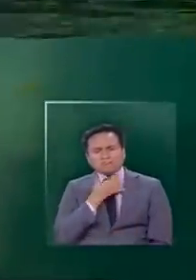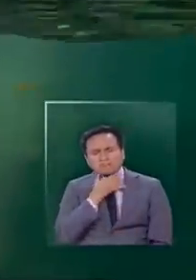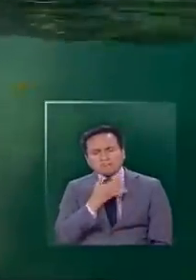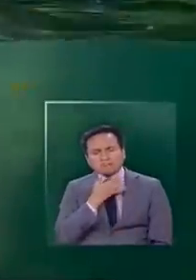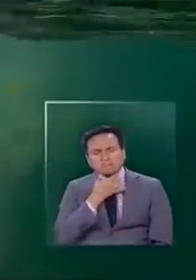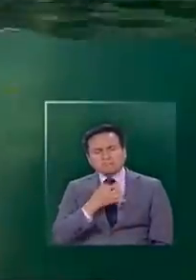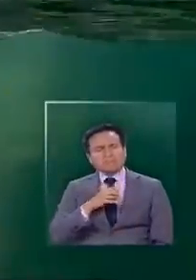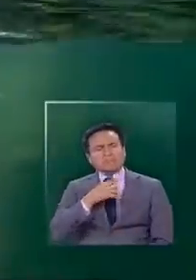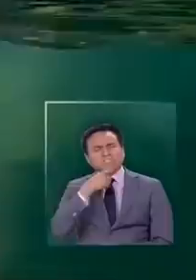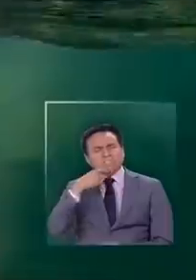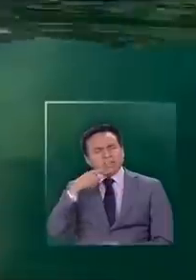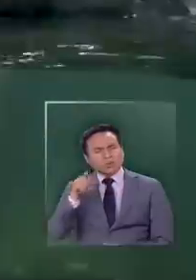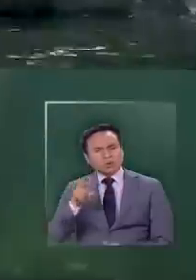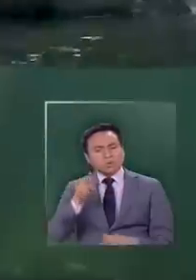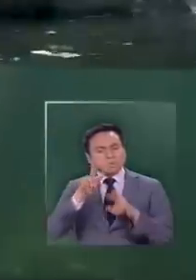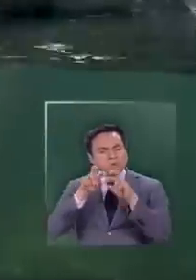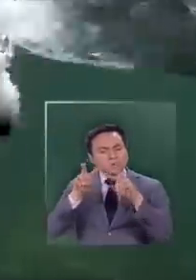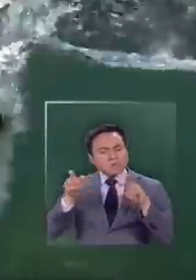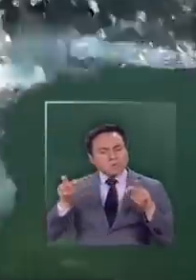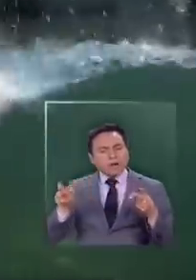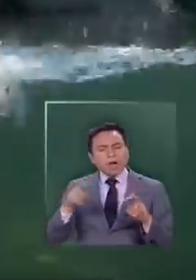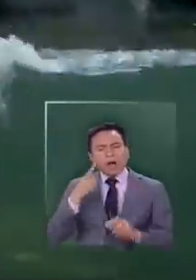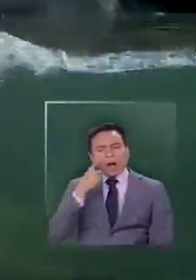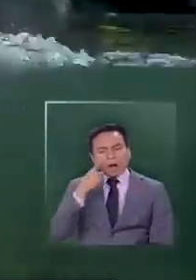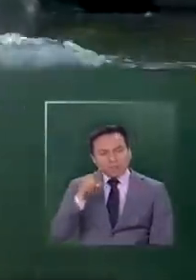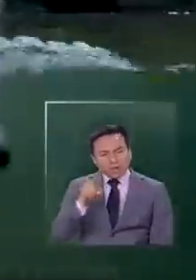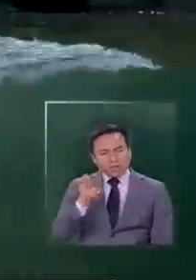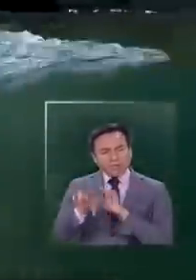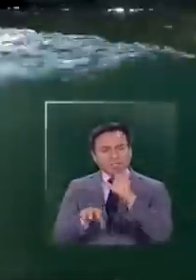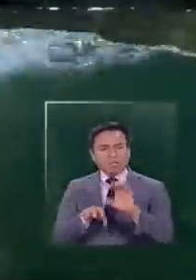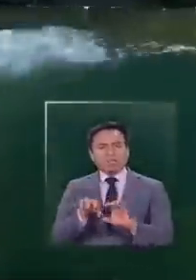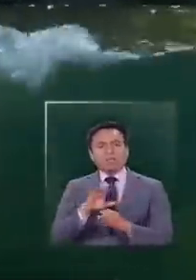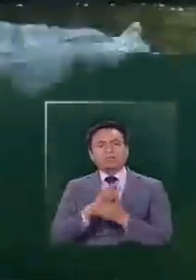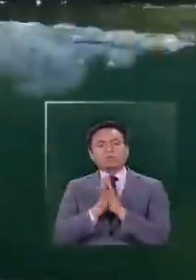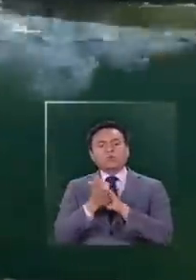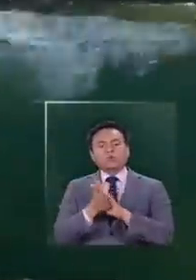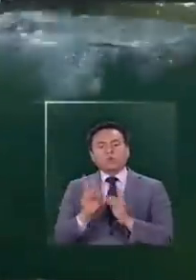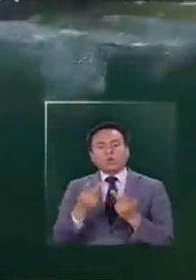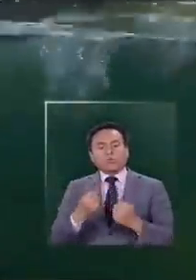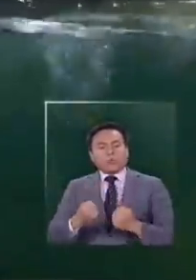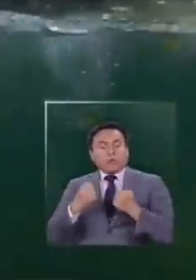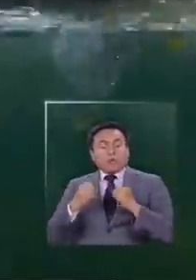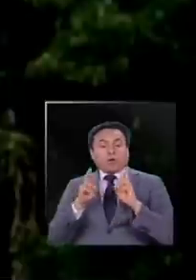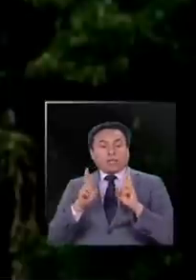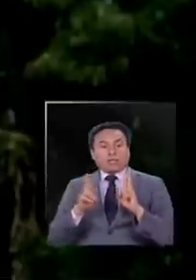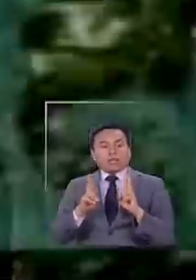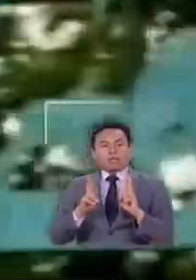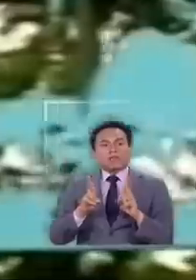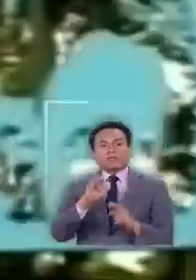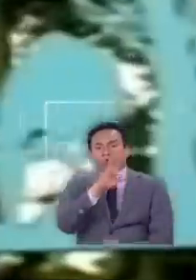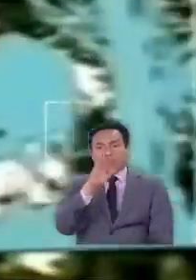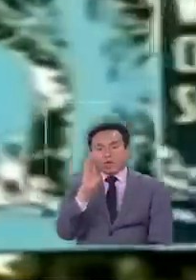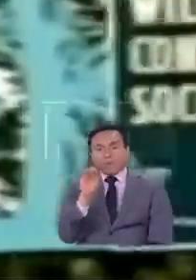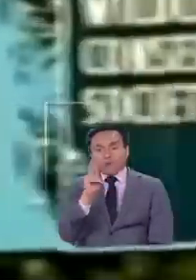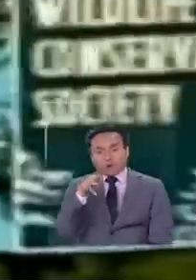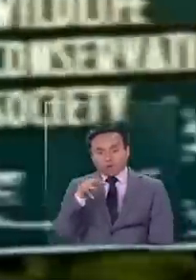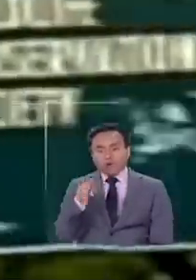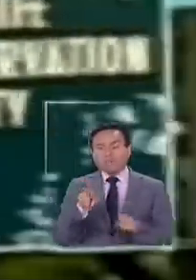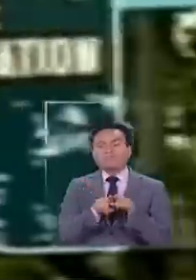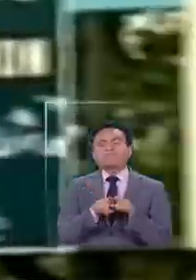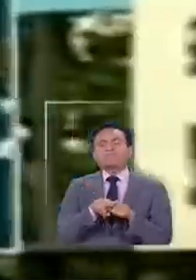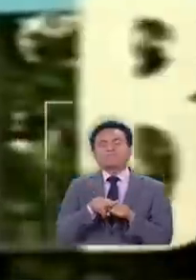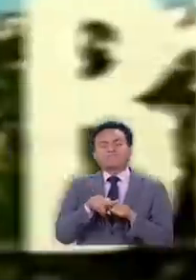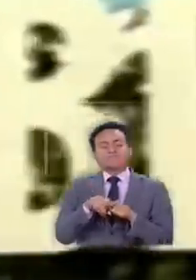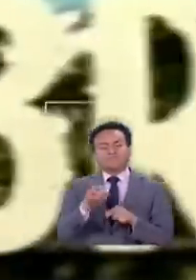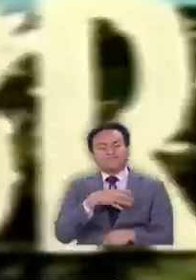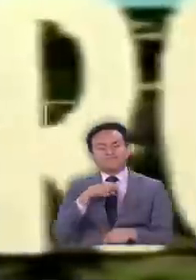están a la espera de más análisis y se espera que todos se recuperen el zoológico del Bronx explicó que los felinos han